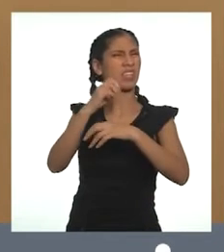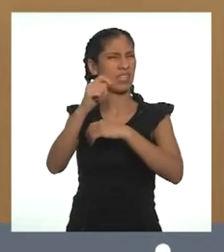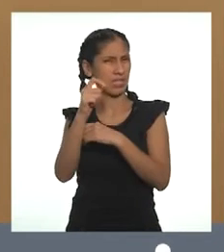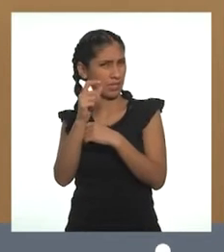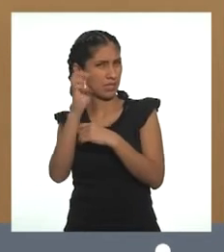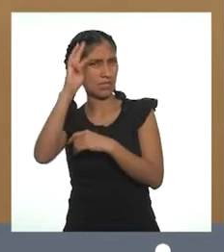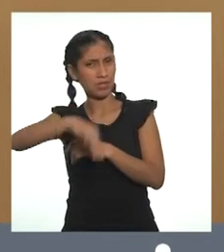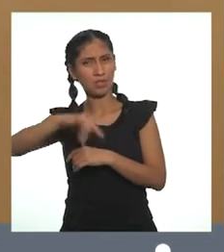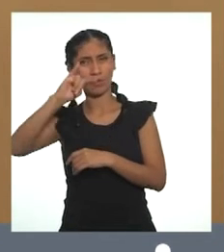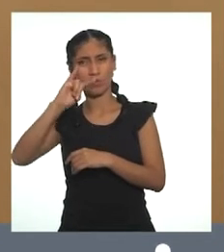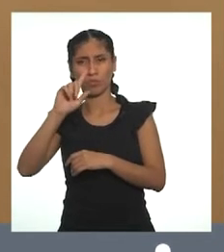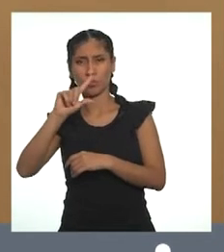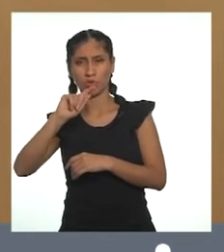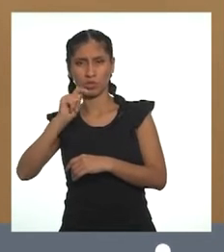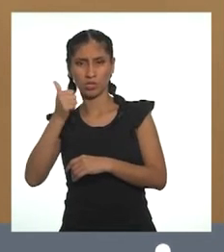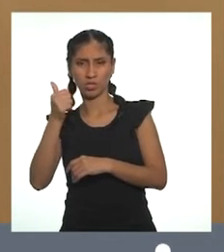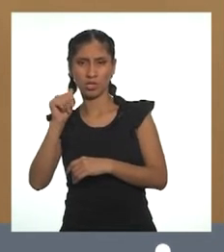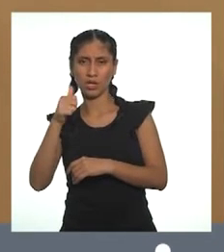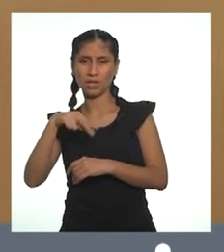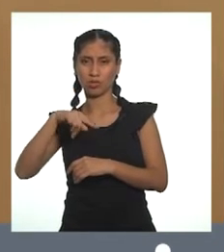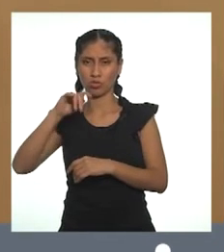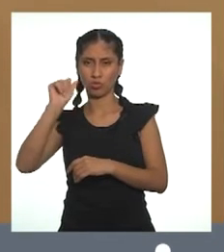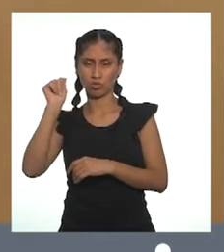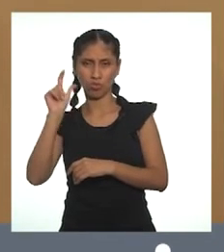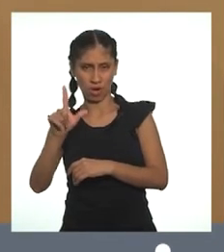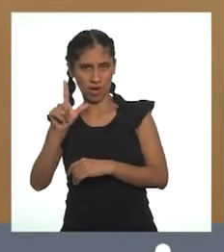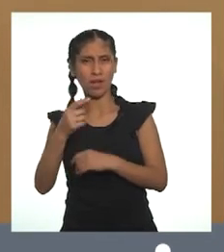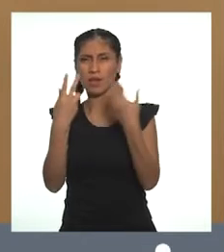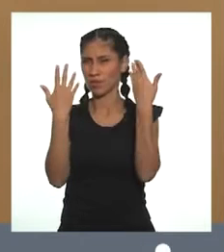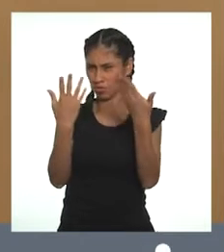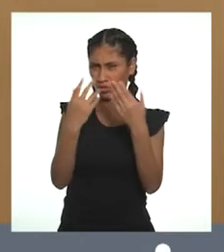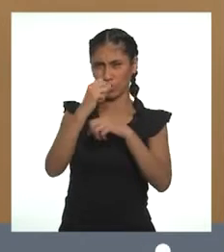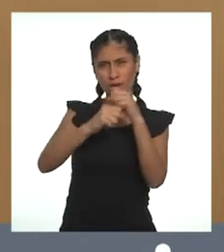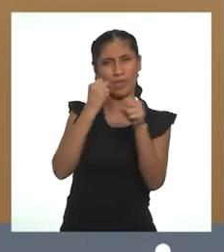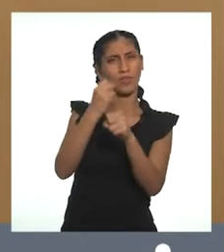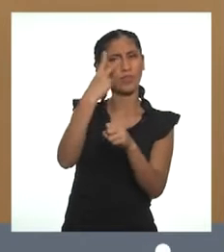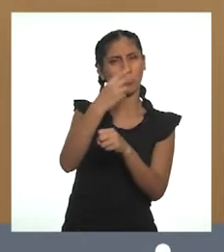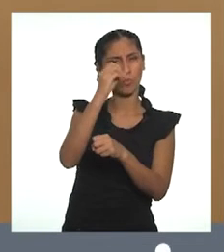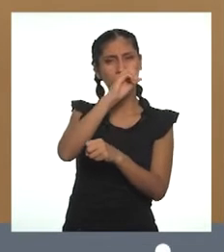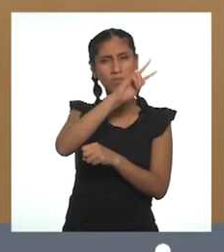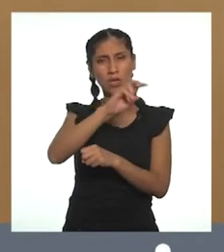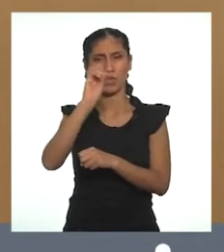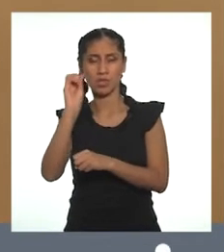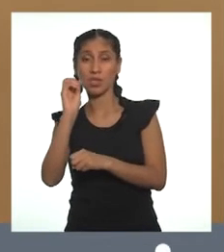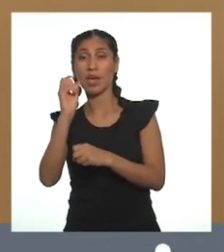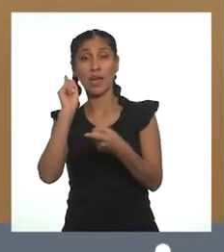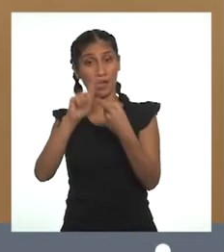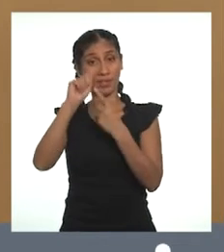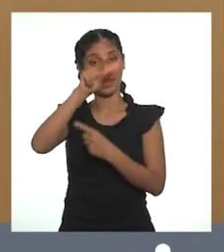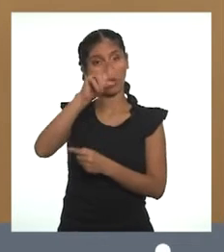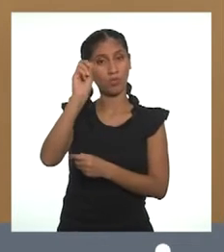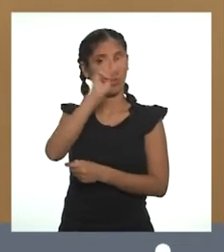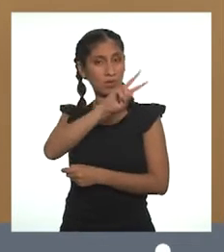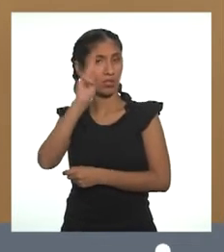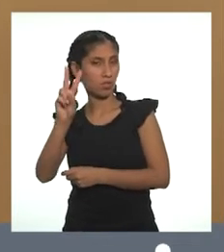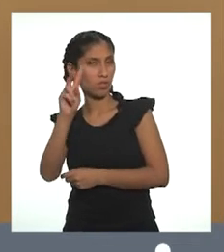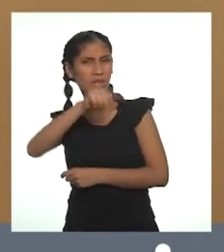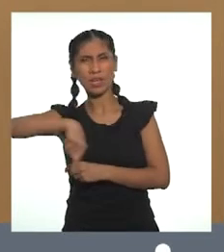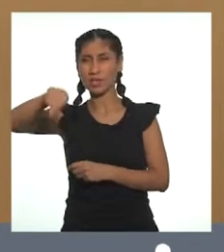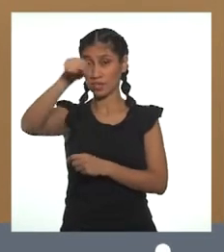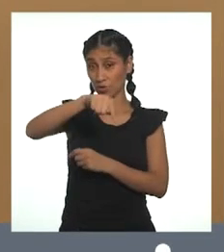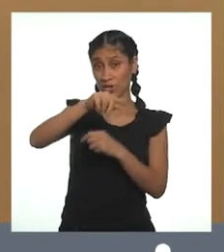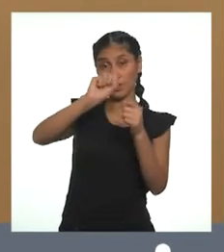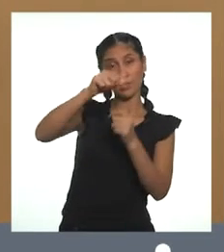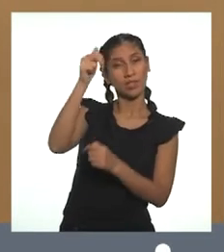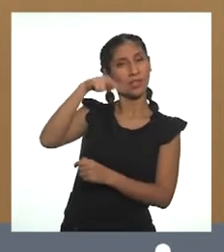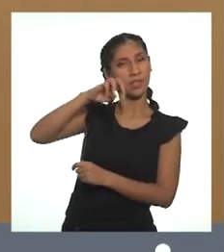Multianual de Inversiones en Asociaciones Público-Privadas 2020-2022, en el sector